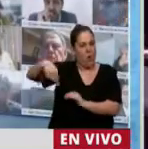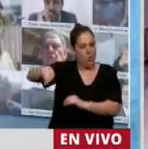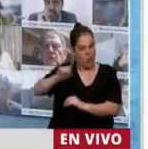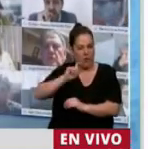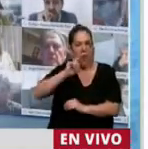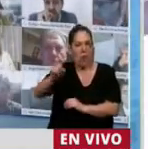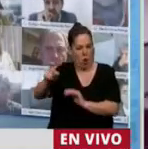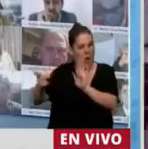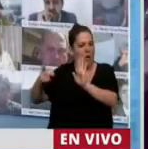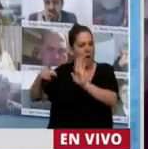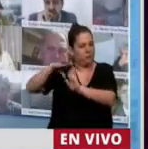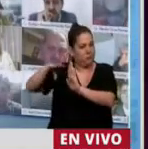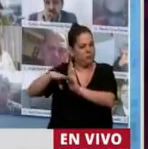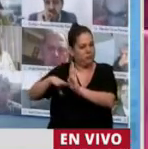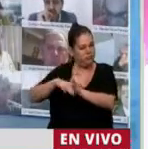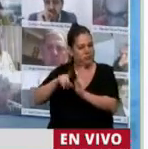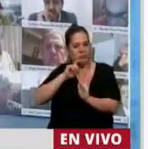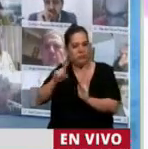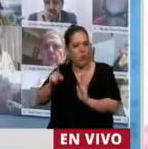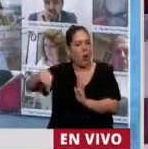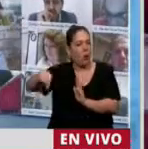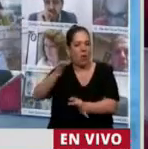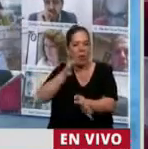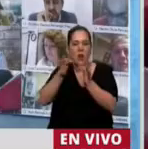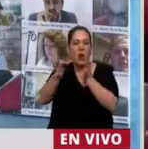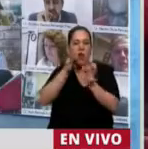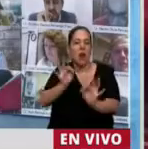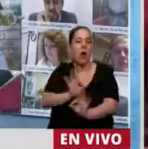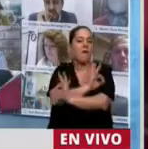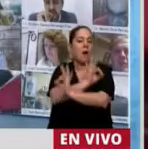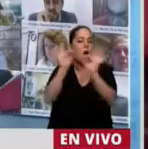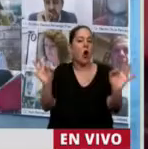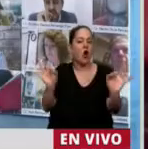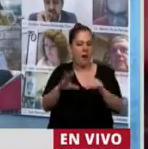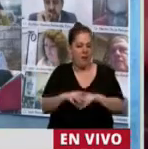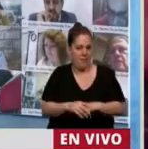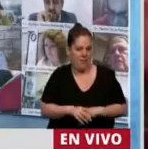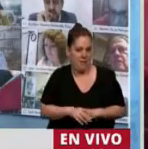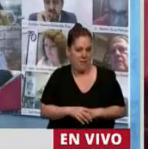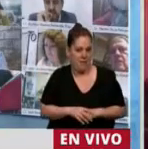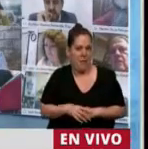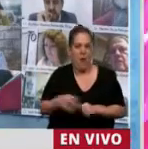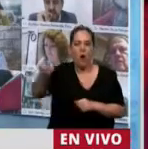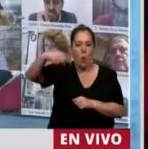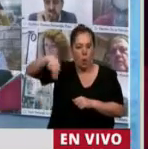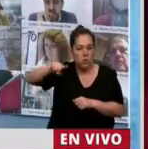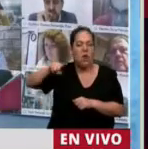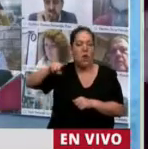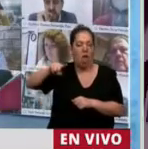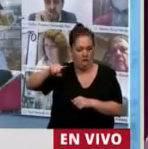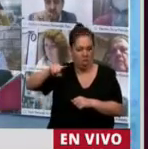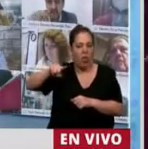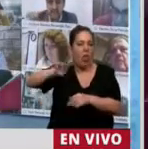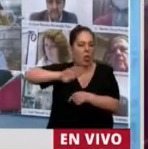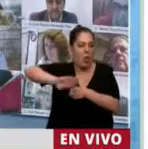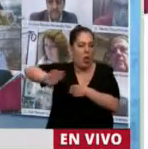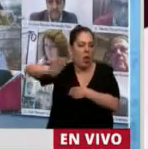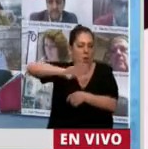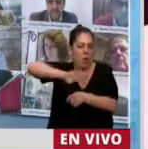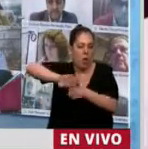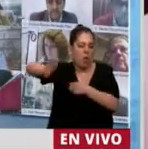puede... Habrá trabajar mucho, habrá que trabajar mucho, habrá que dialogar mucho, habrá que tener mucha paciencia.